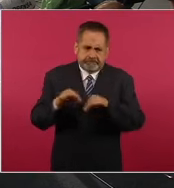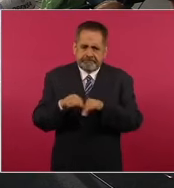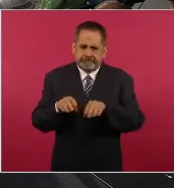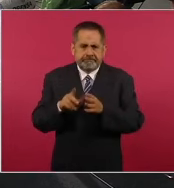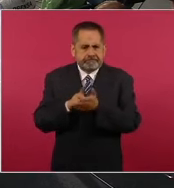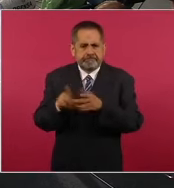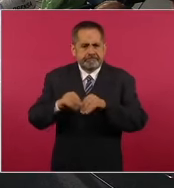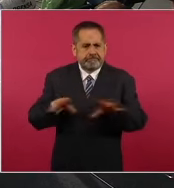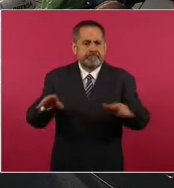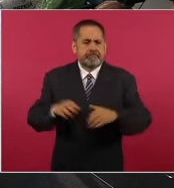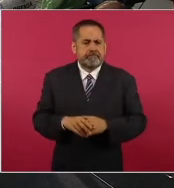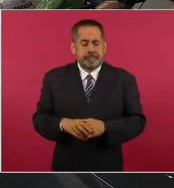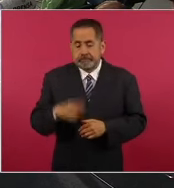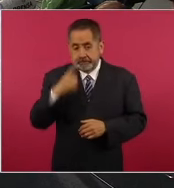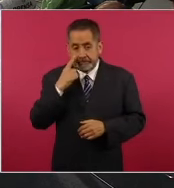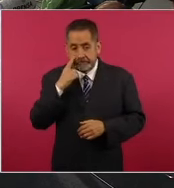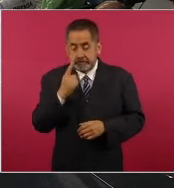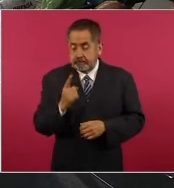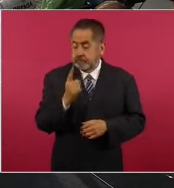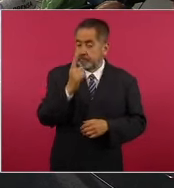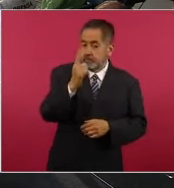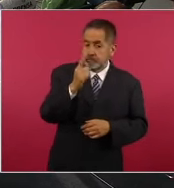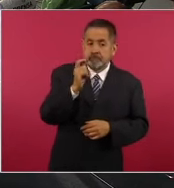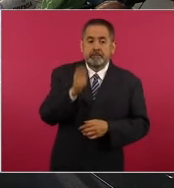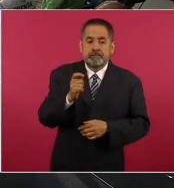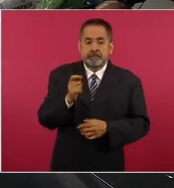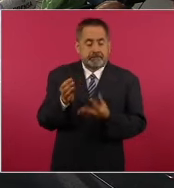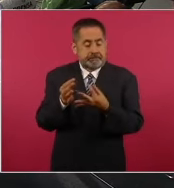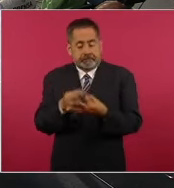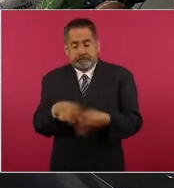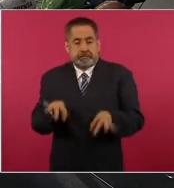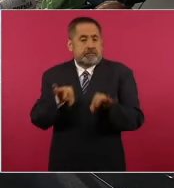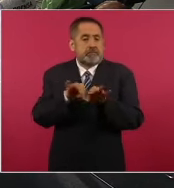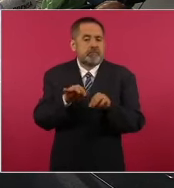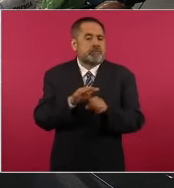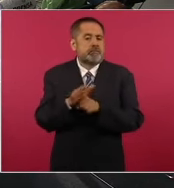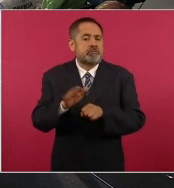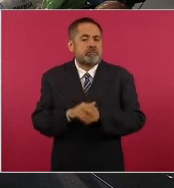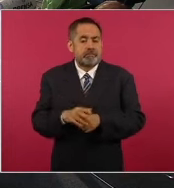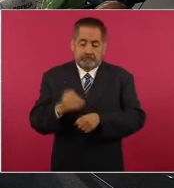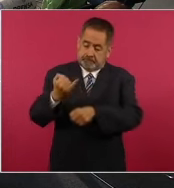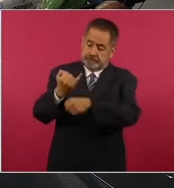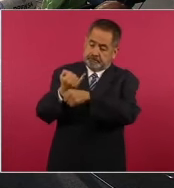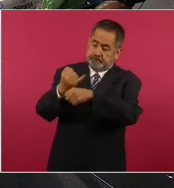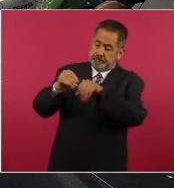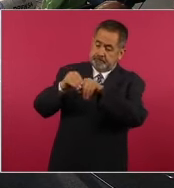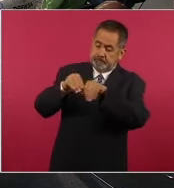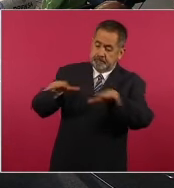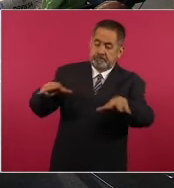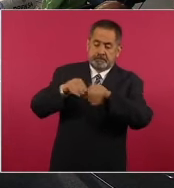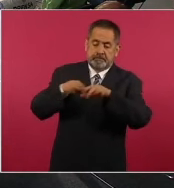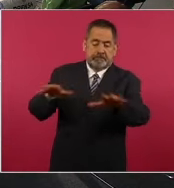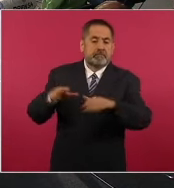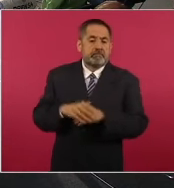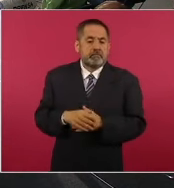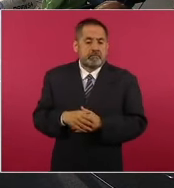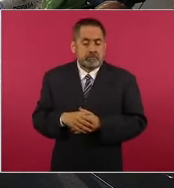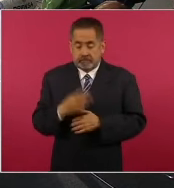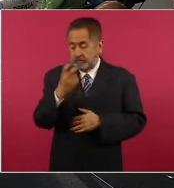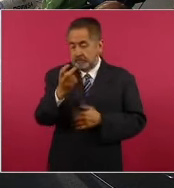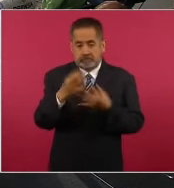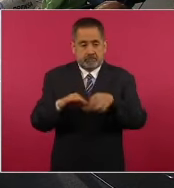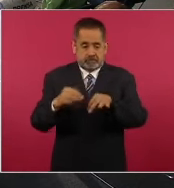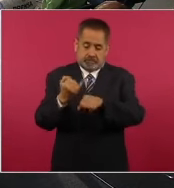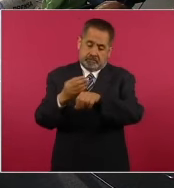es más importante la información que la orientación